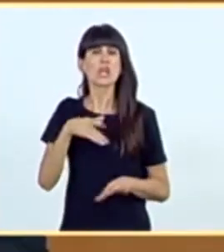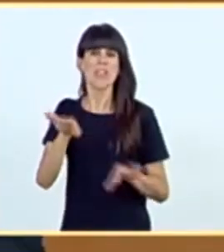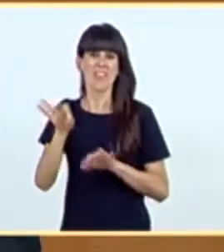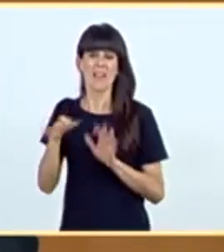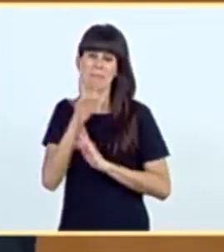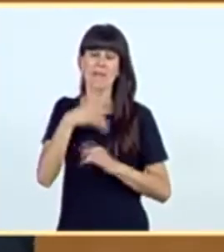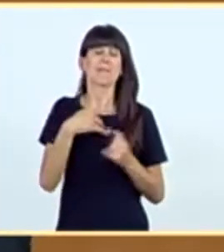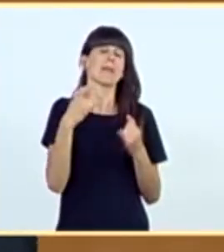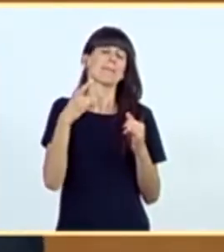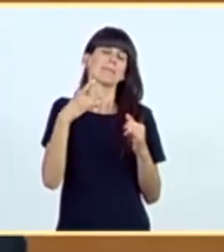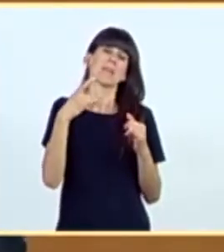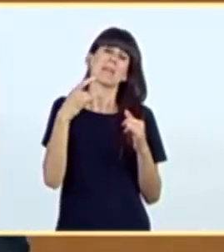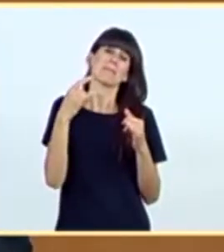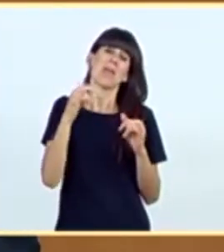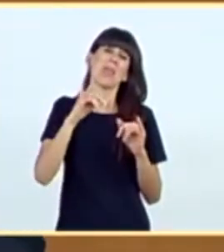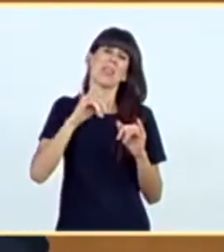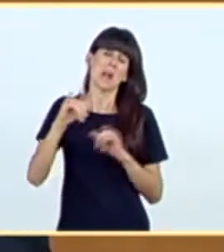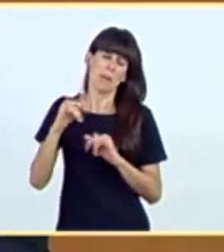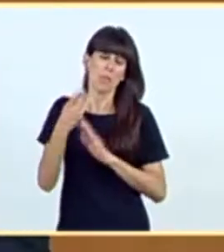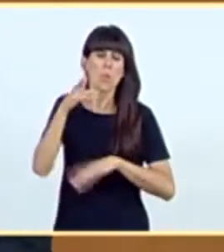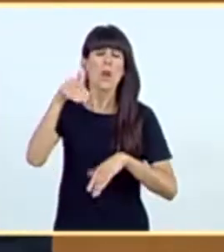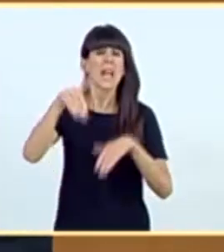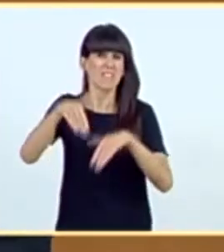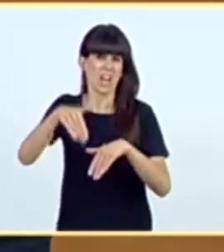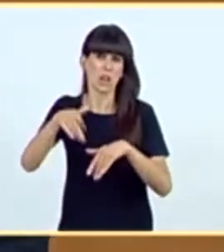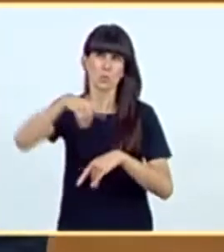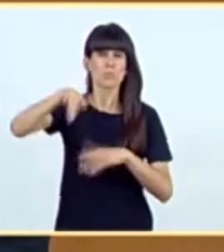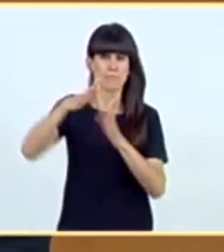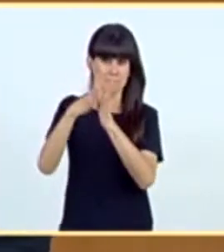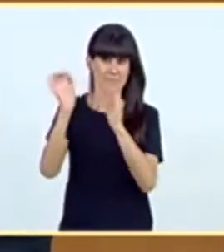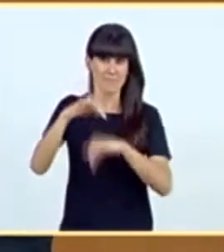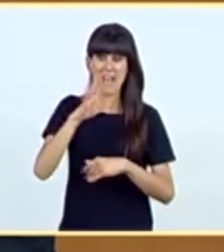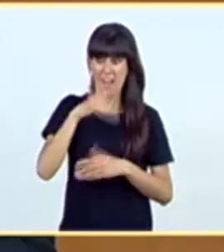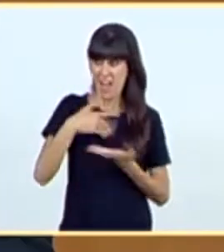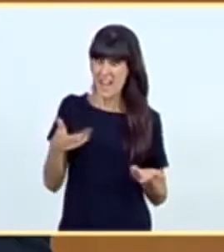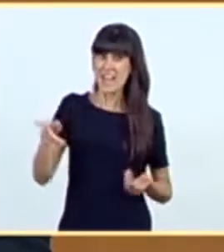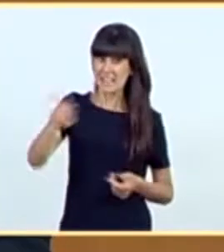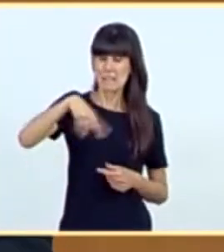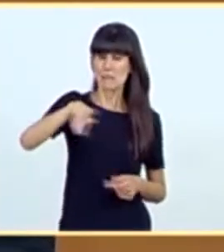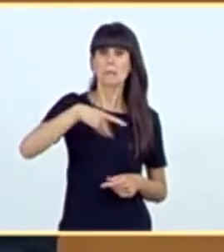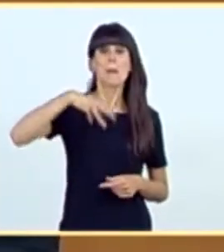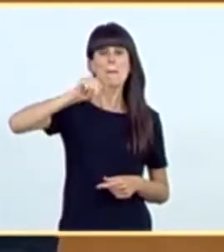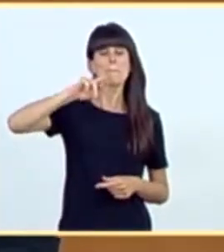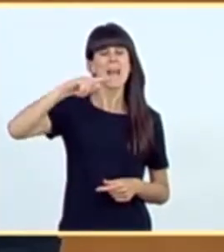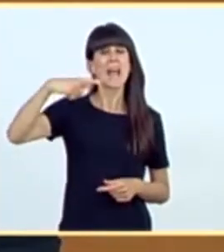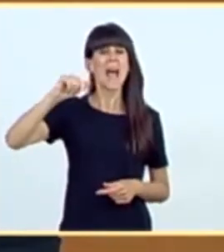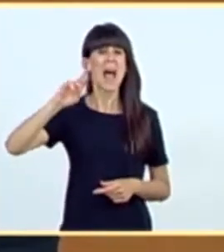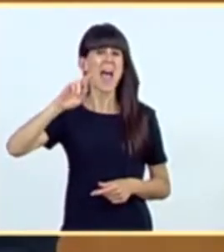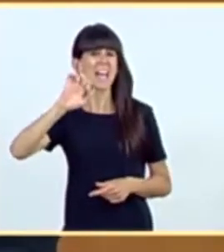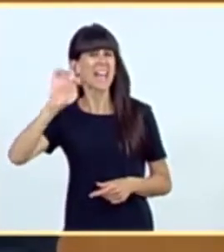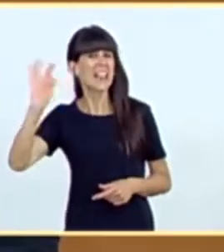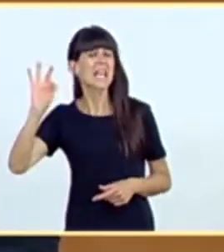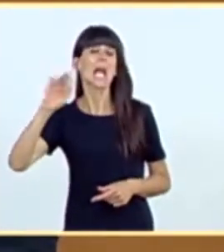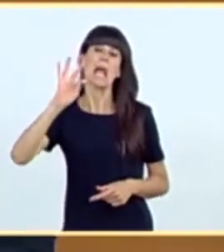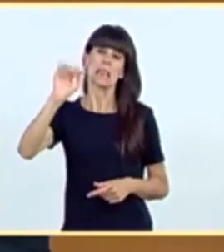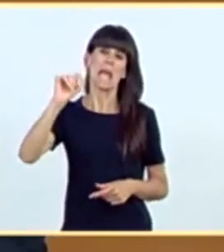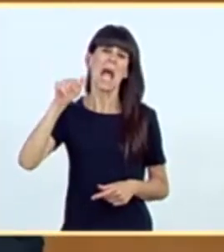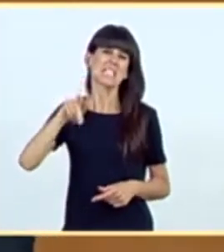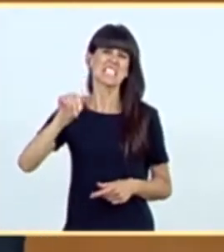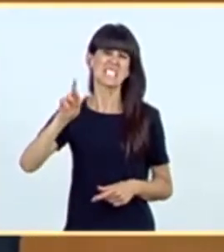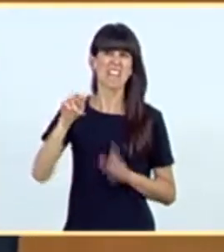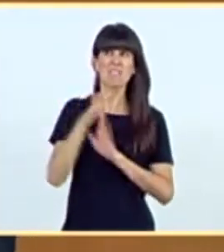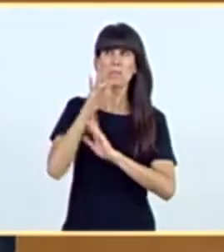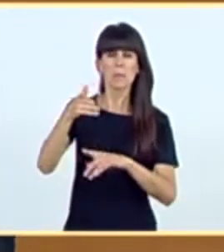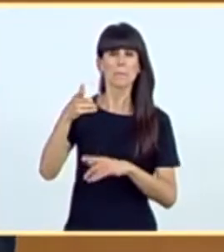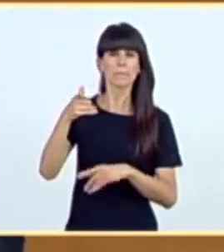celebración de un referéndum pactado. Todos los aquí presentes coincidiremos que Margaret Thatcher jamás hubiese acordado un referéndum para Escocia.